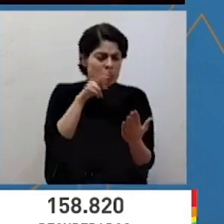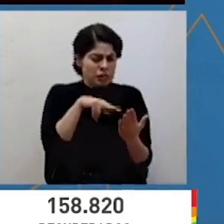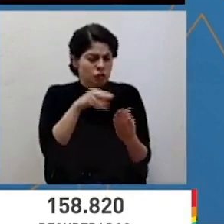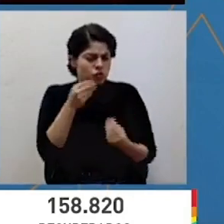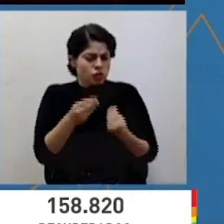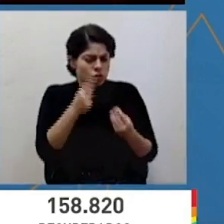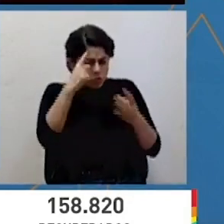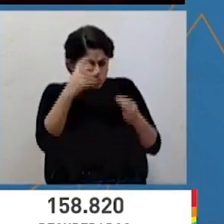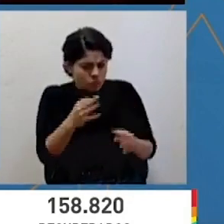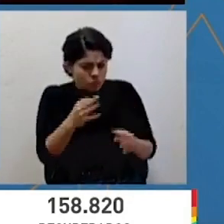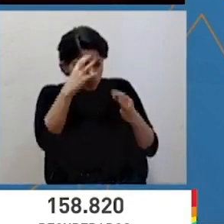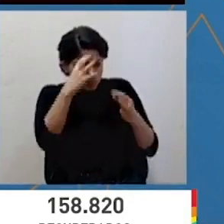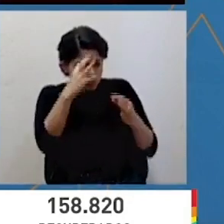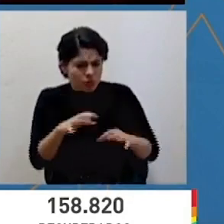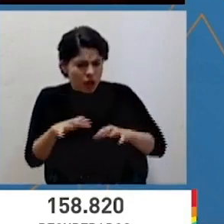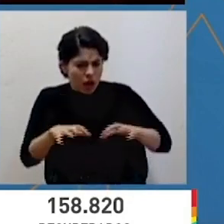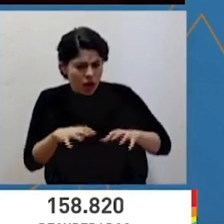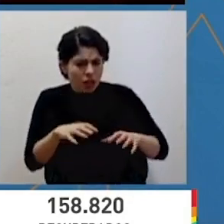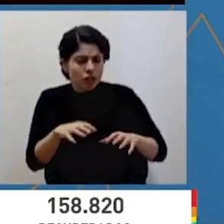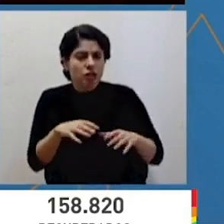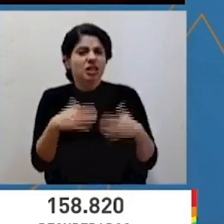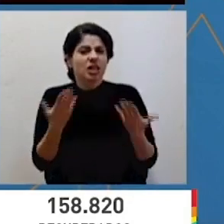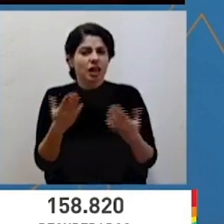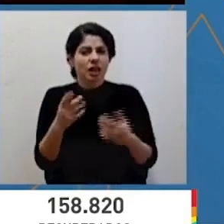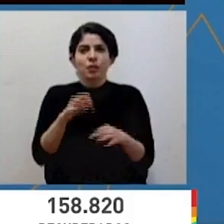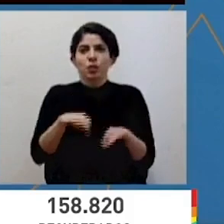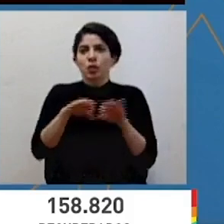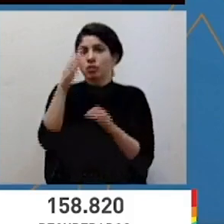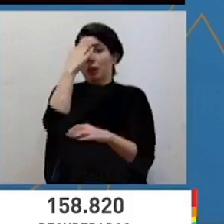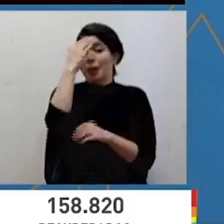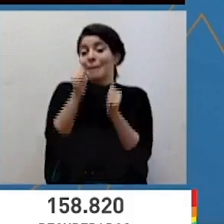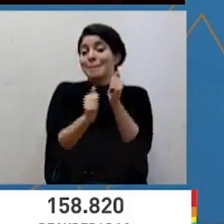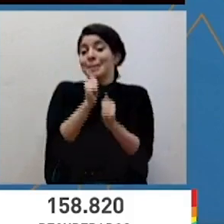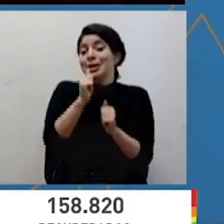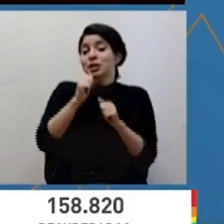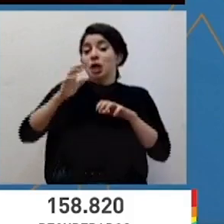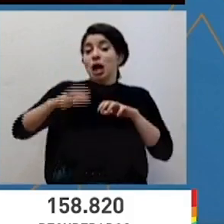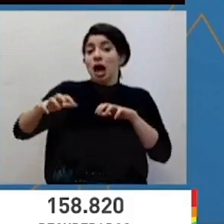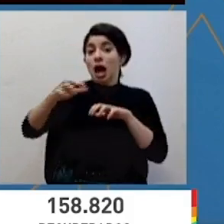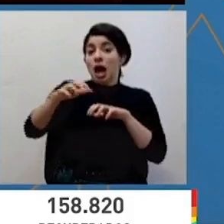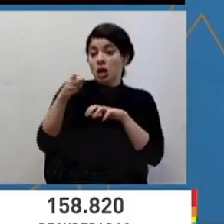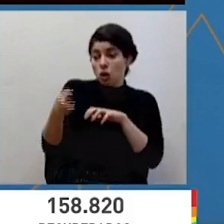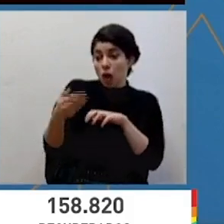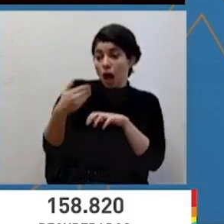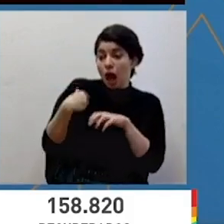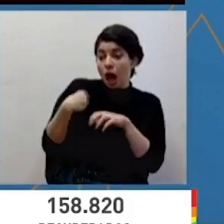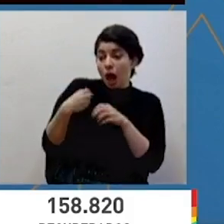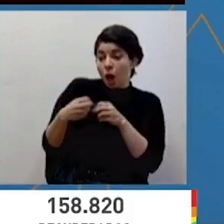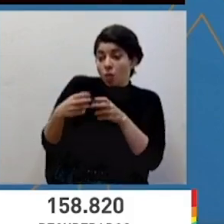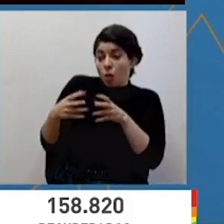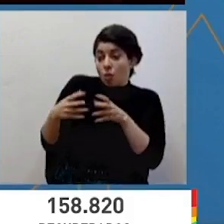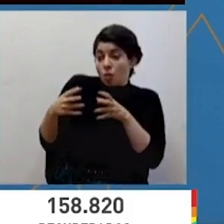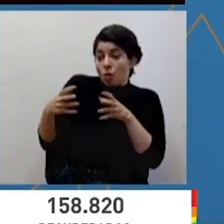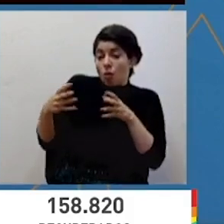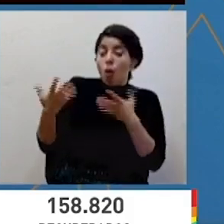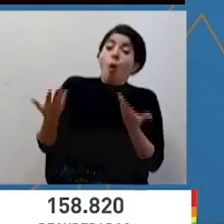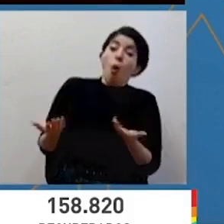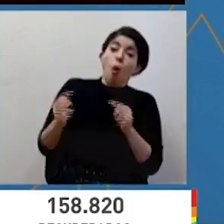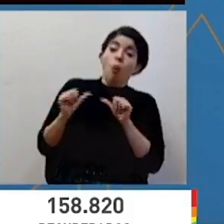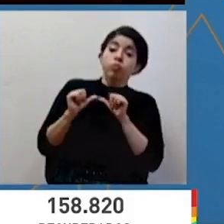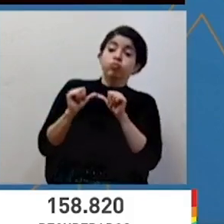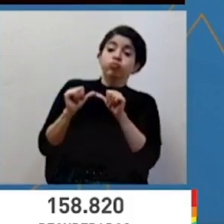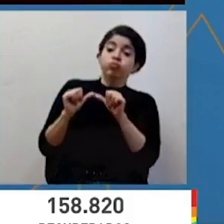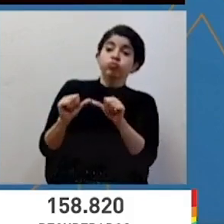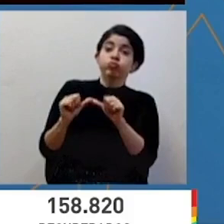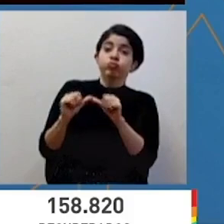acciones que se están desarrollando, que la mayor parte de los cantones que presentan tendencia a la alza o se mantienen por encima